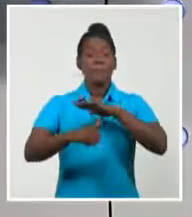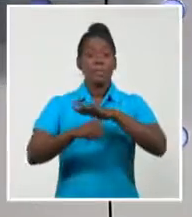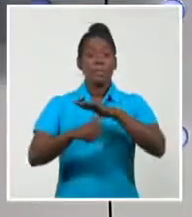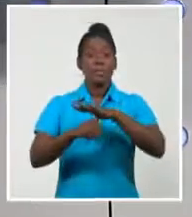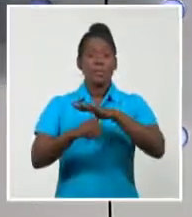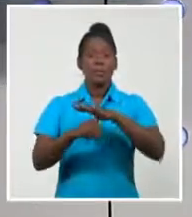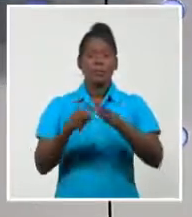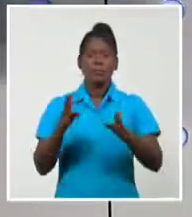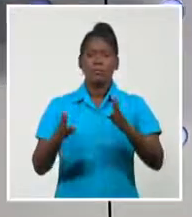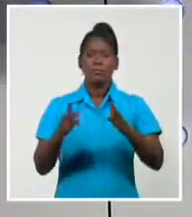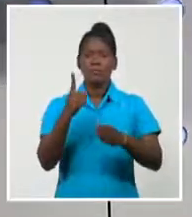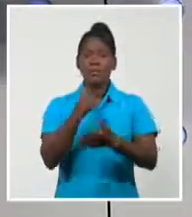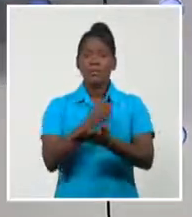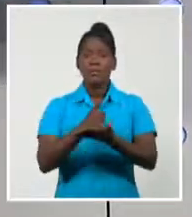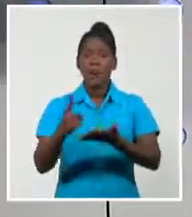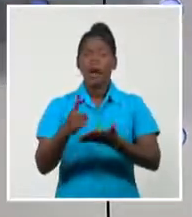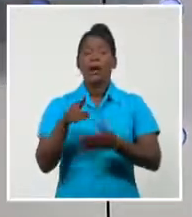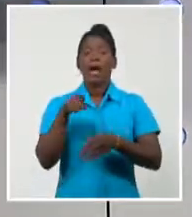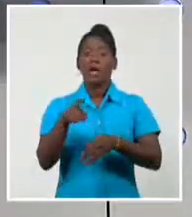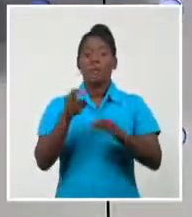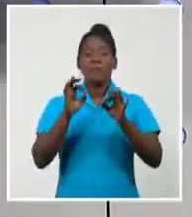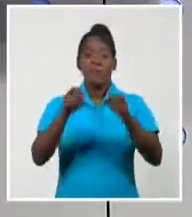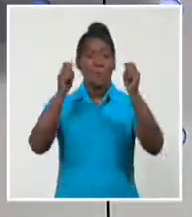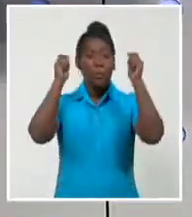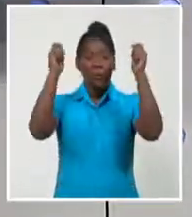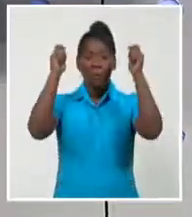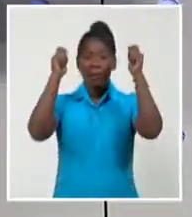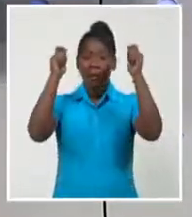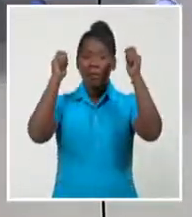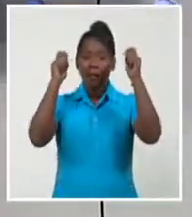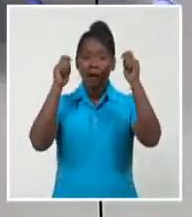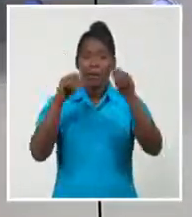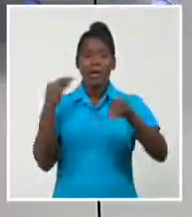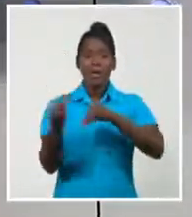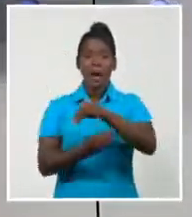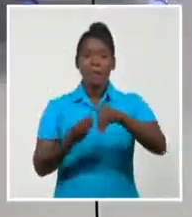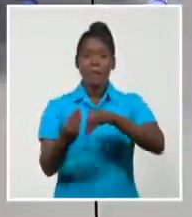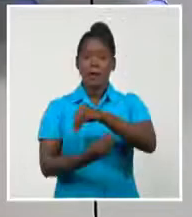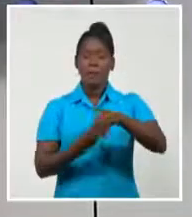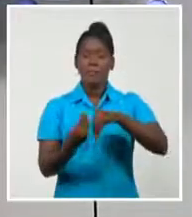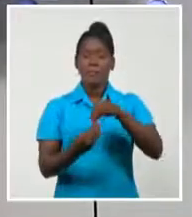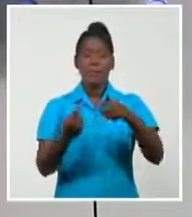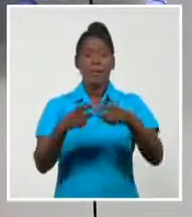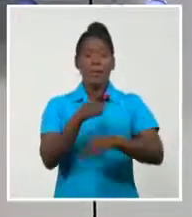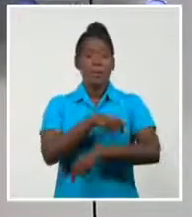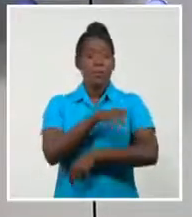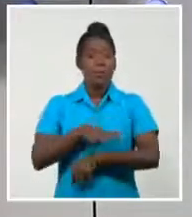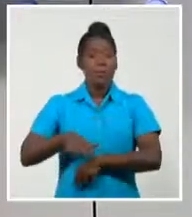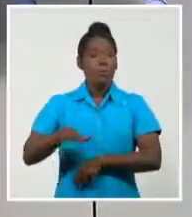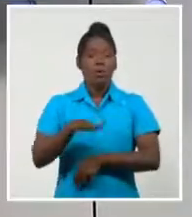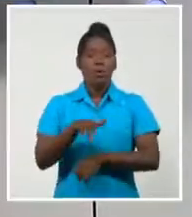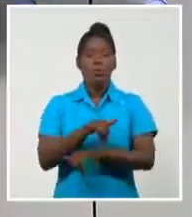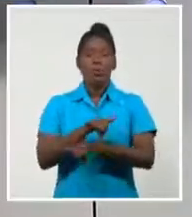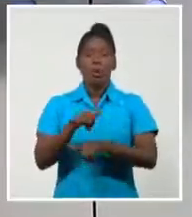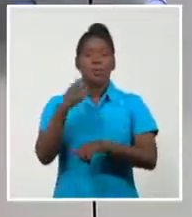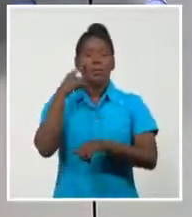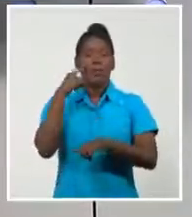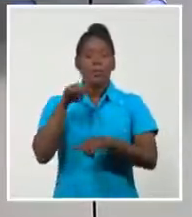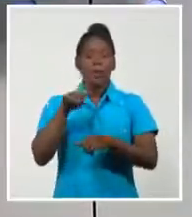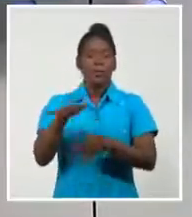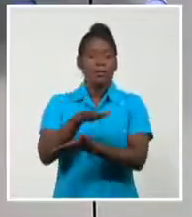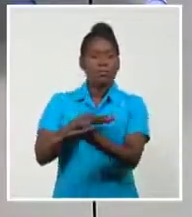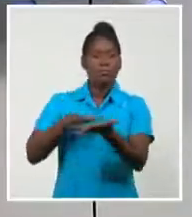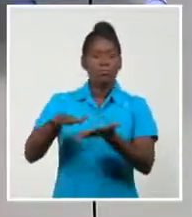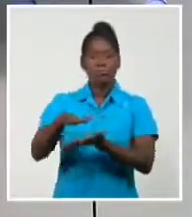ha tenido esa nación donde las protestas se han mantenido como una constante, en tanto la ciudadanía no ve una solución concreta a sus